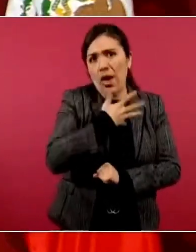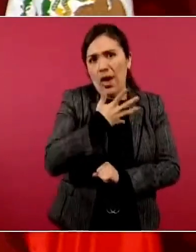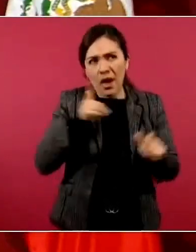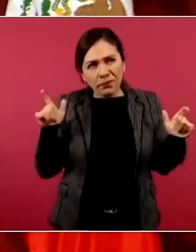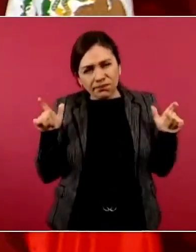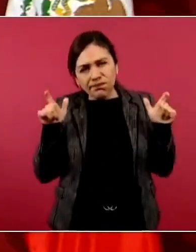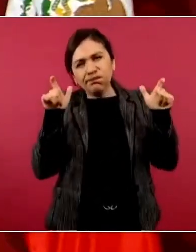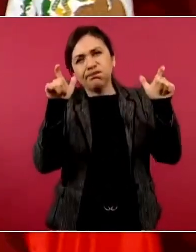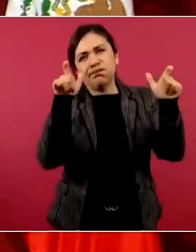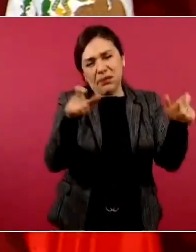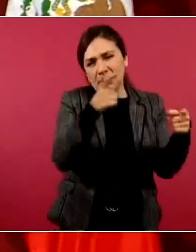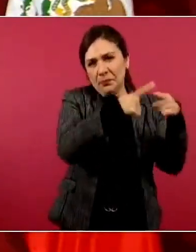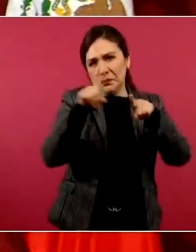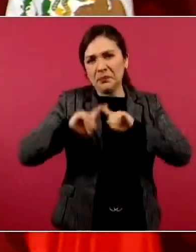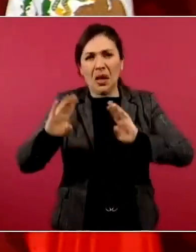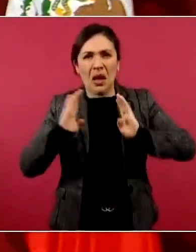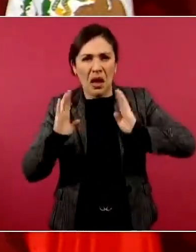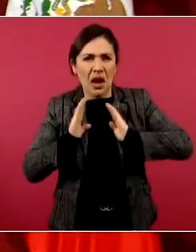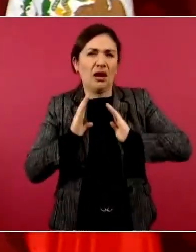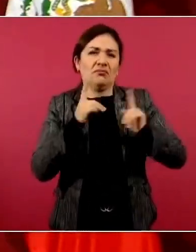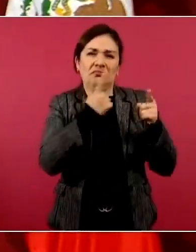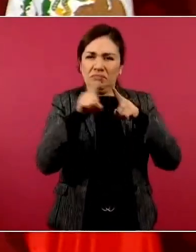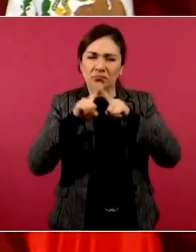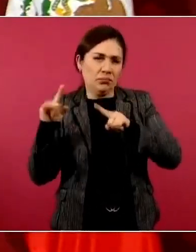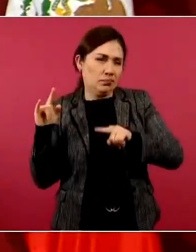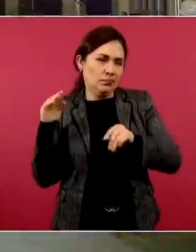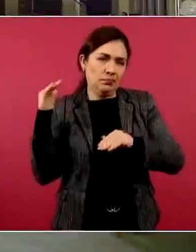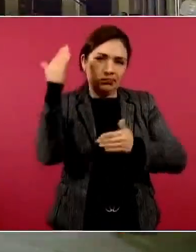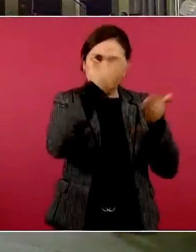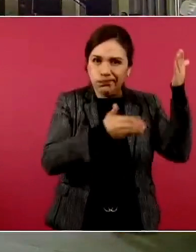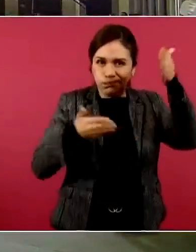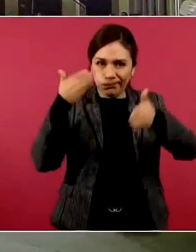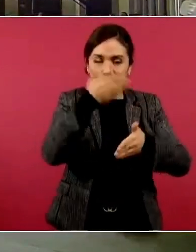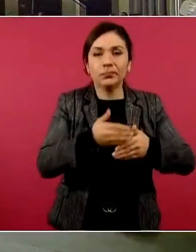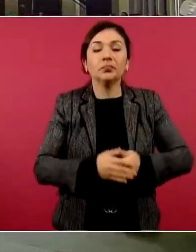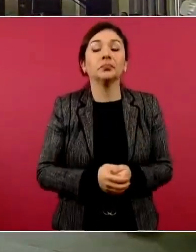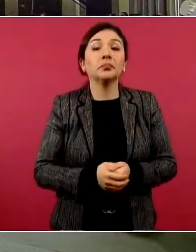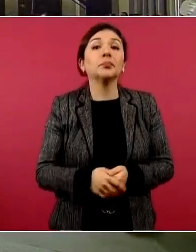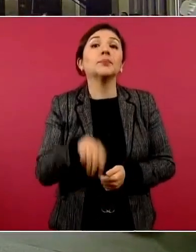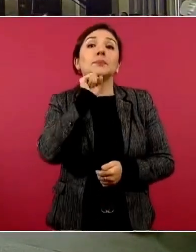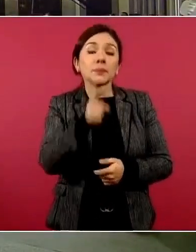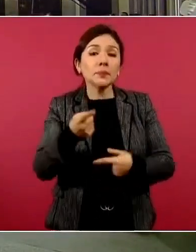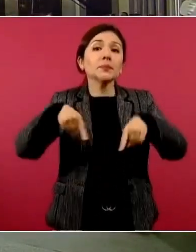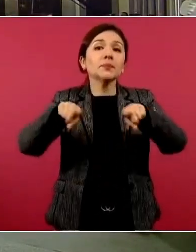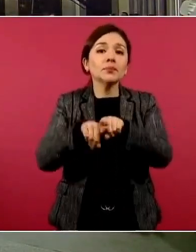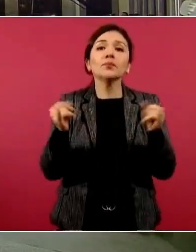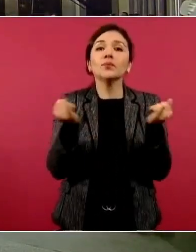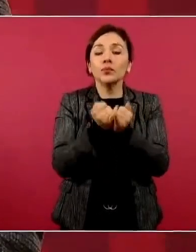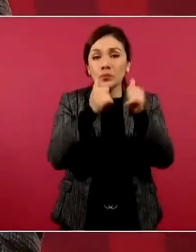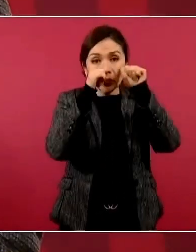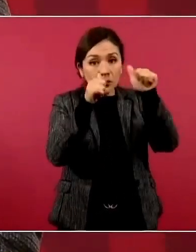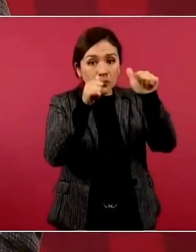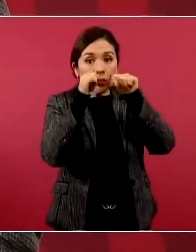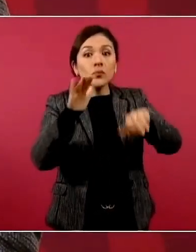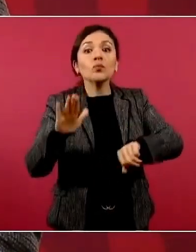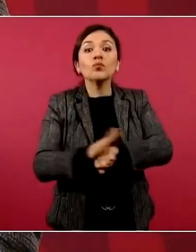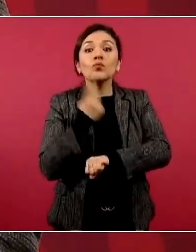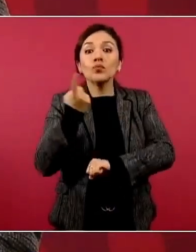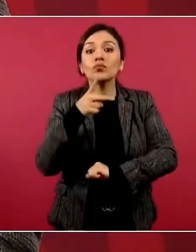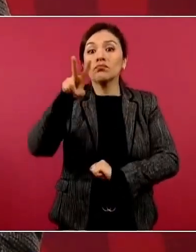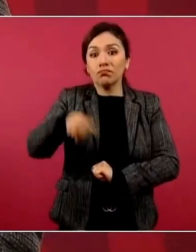de las Fuerzas Armadas. Y lo mismo estamos atendiendo porque